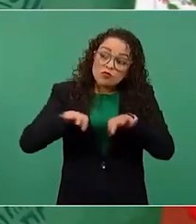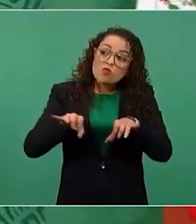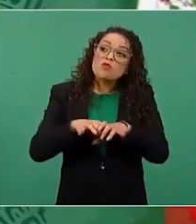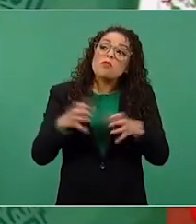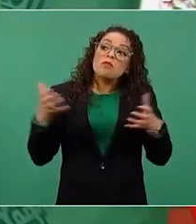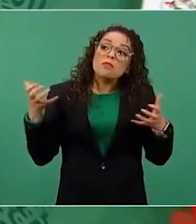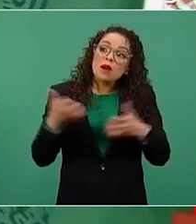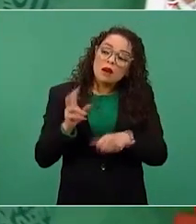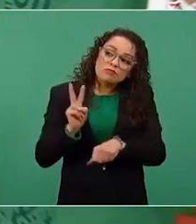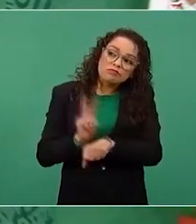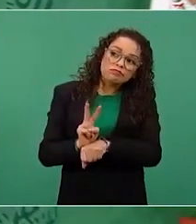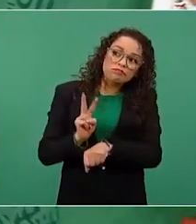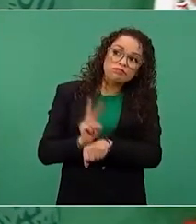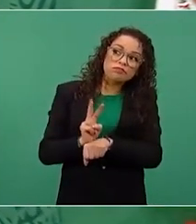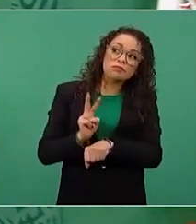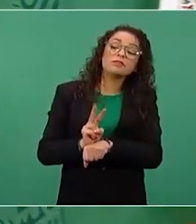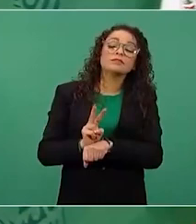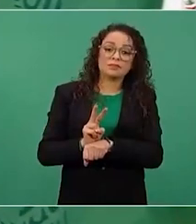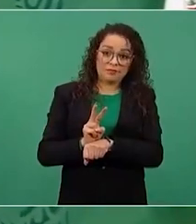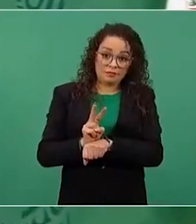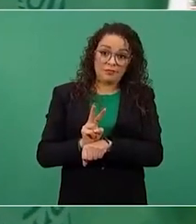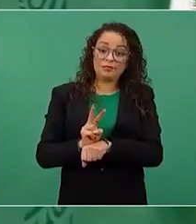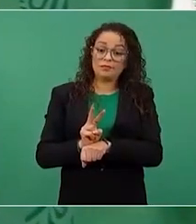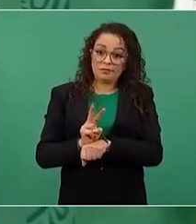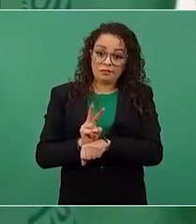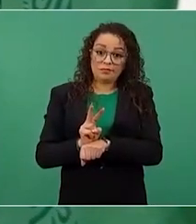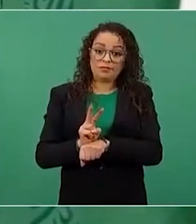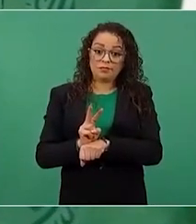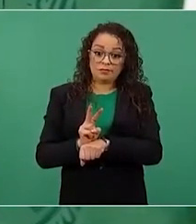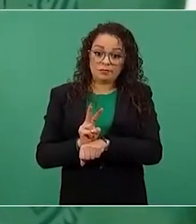al gran jurado,